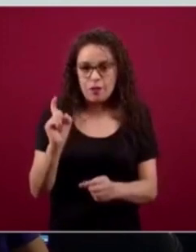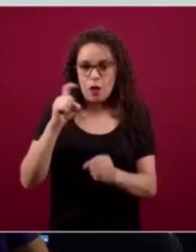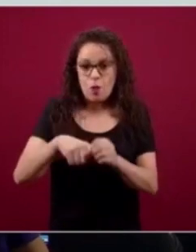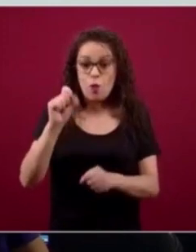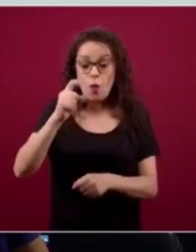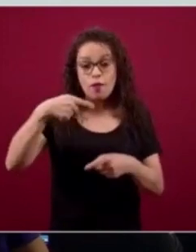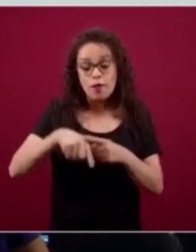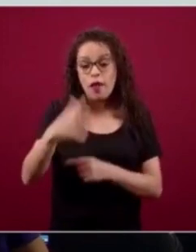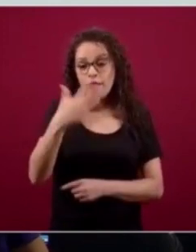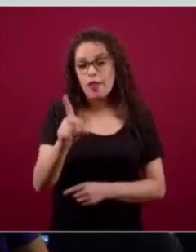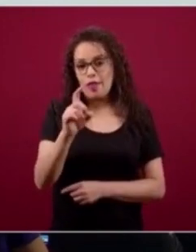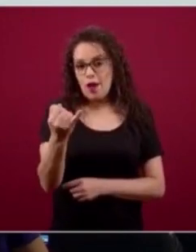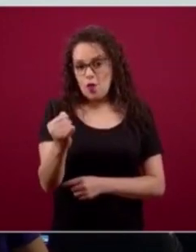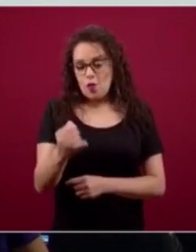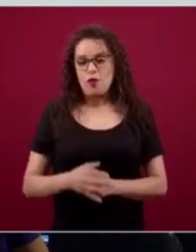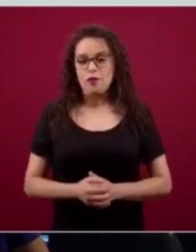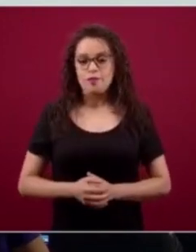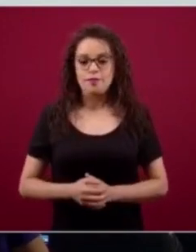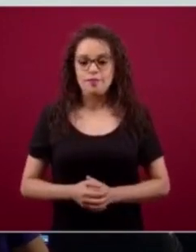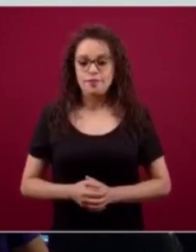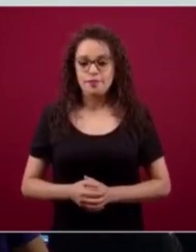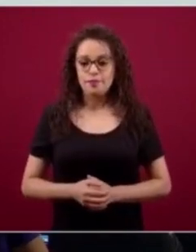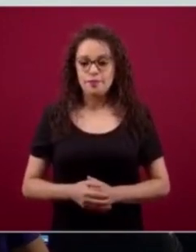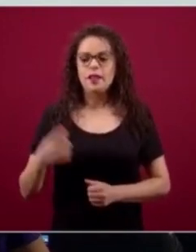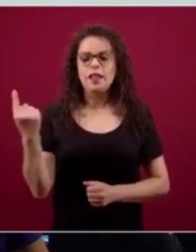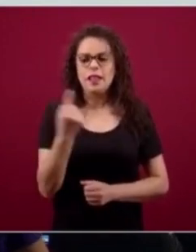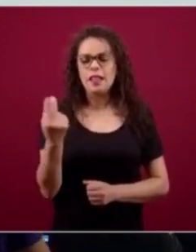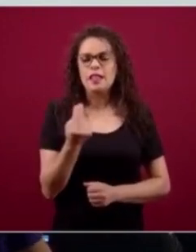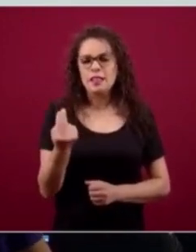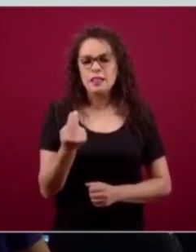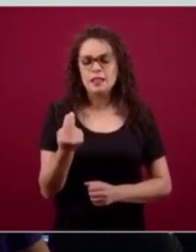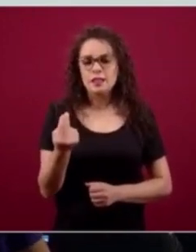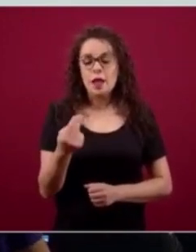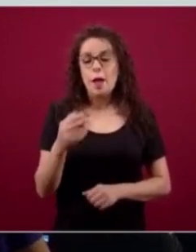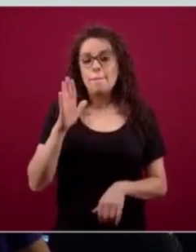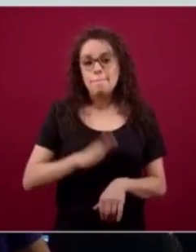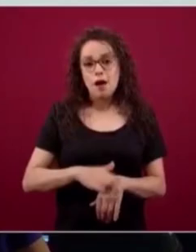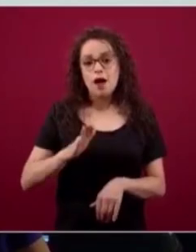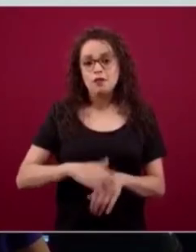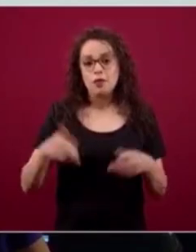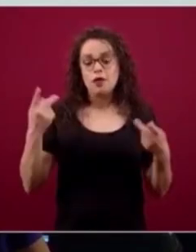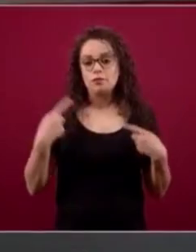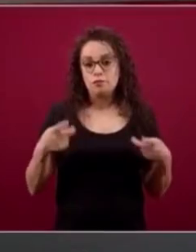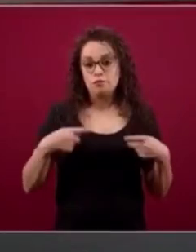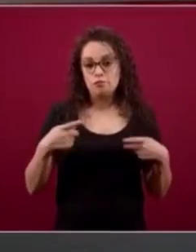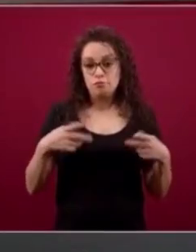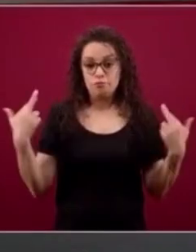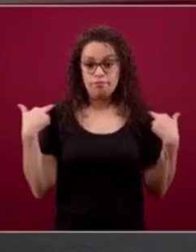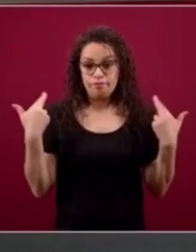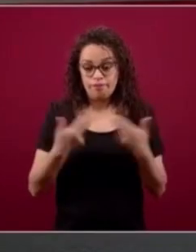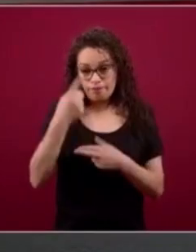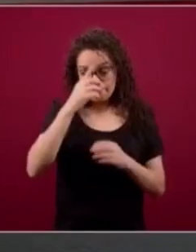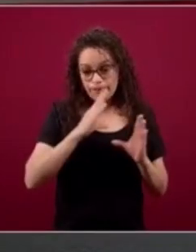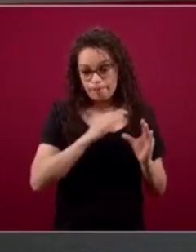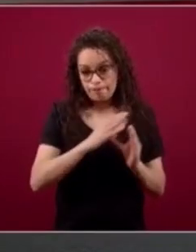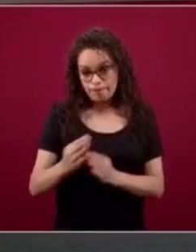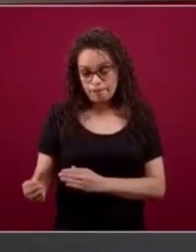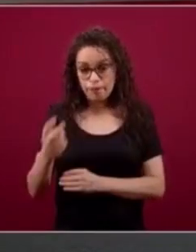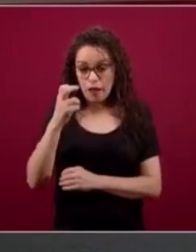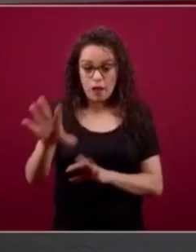vamos a necesitar más docentes y el procedimiento de inducción y selección de docentes,